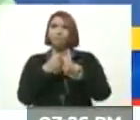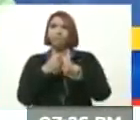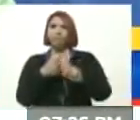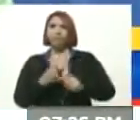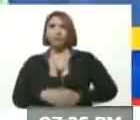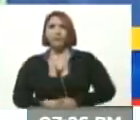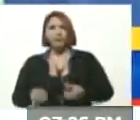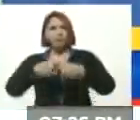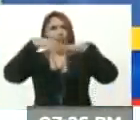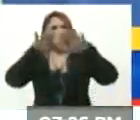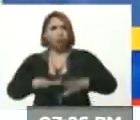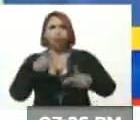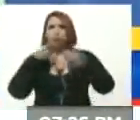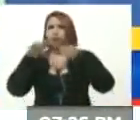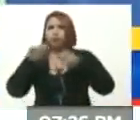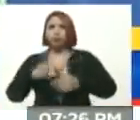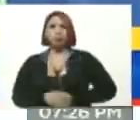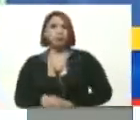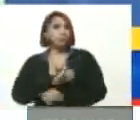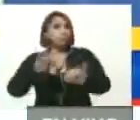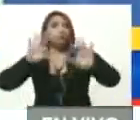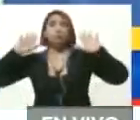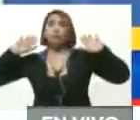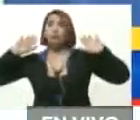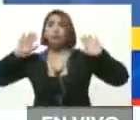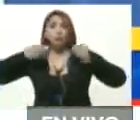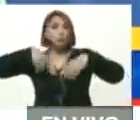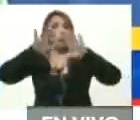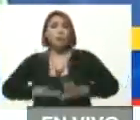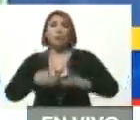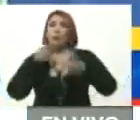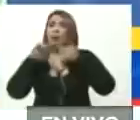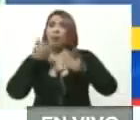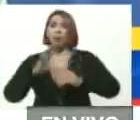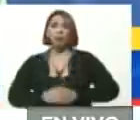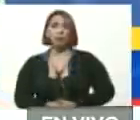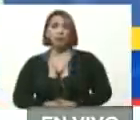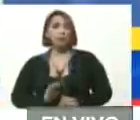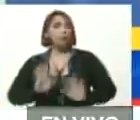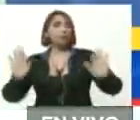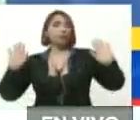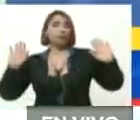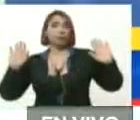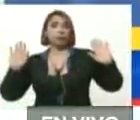suspender esos diálogos, suspenderlos, y punto.